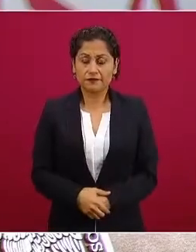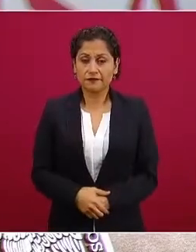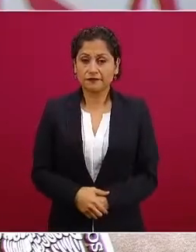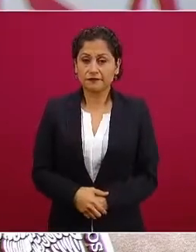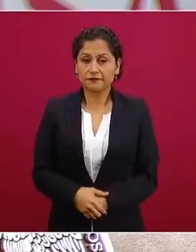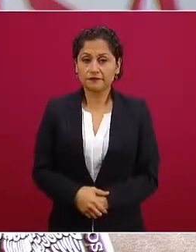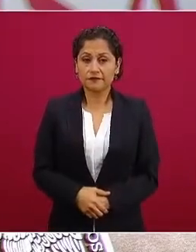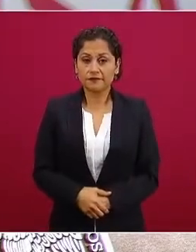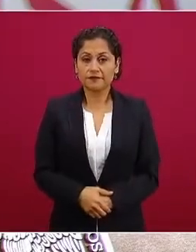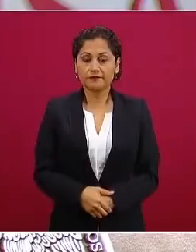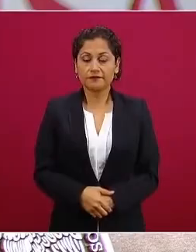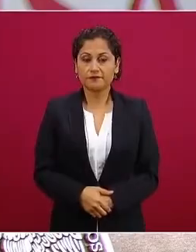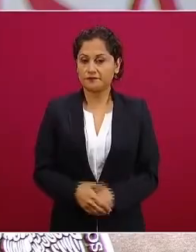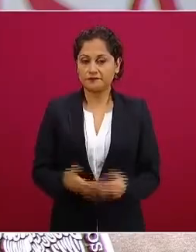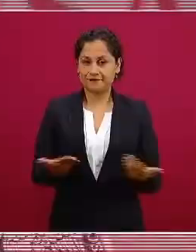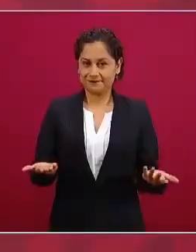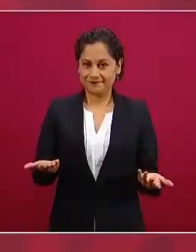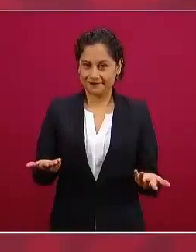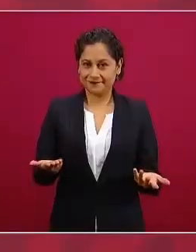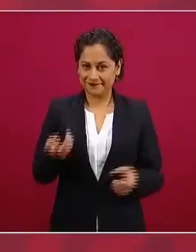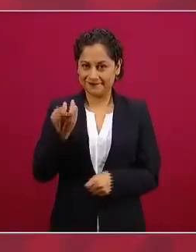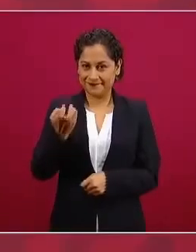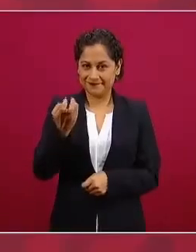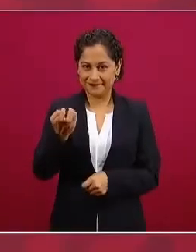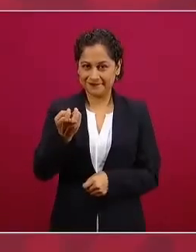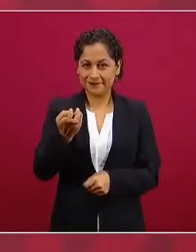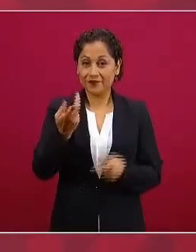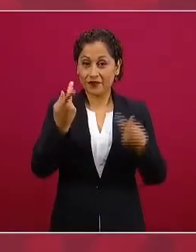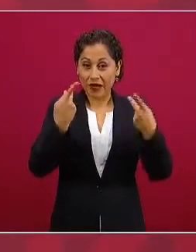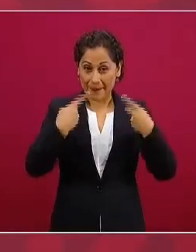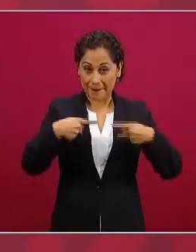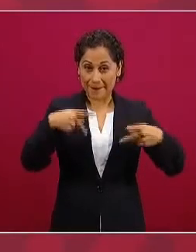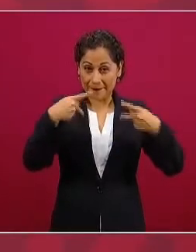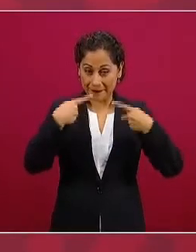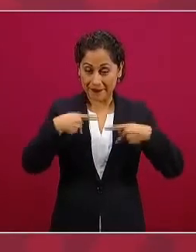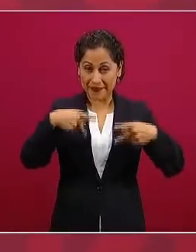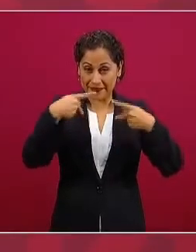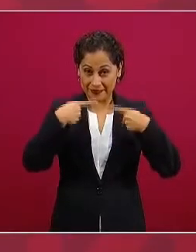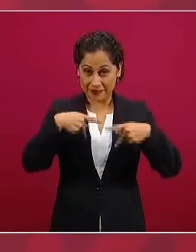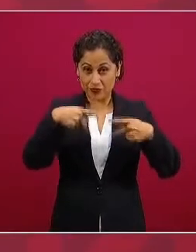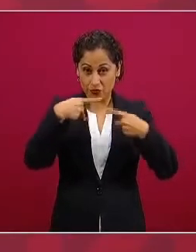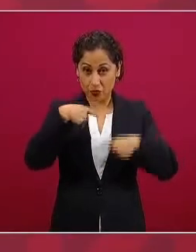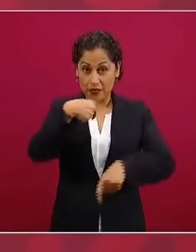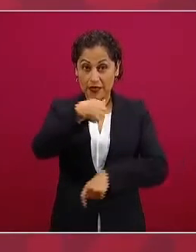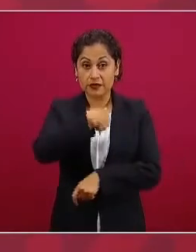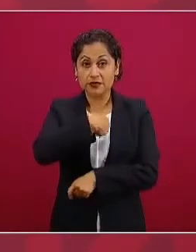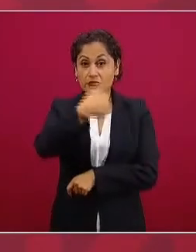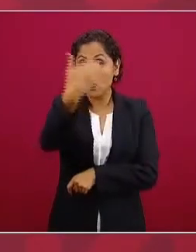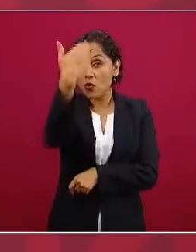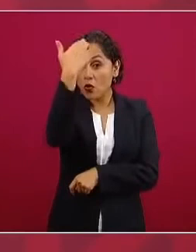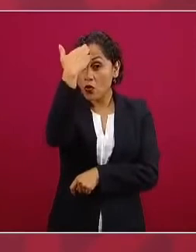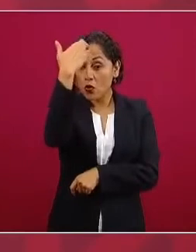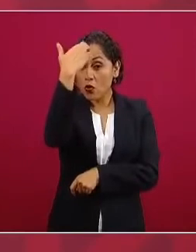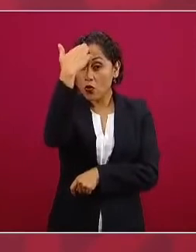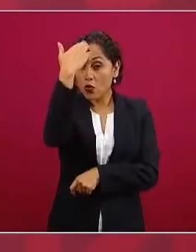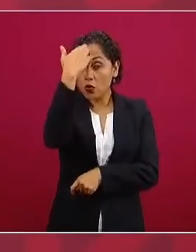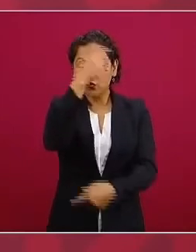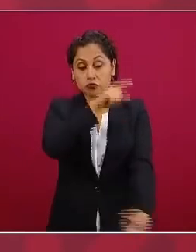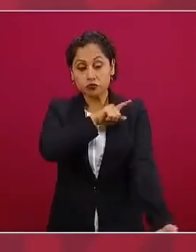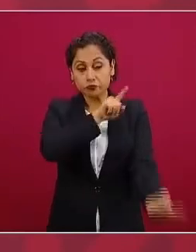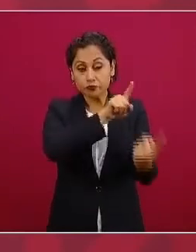hay gente que conozco que tengo relaciones con ellos